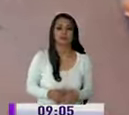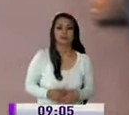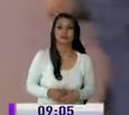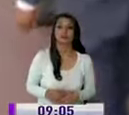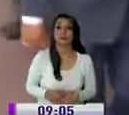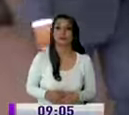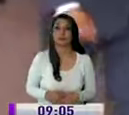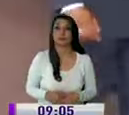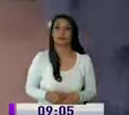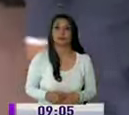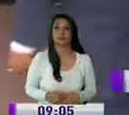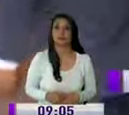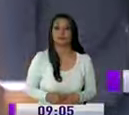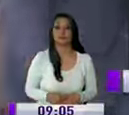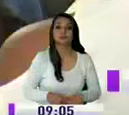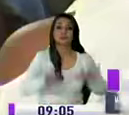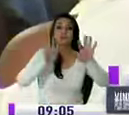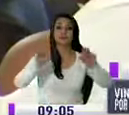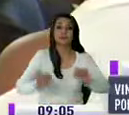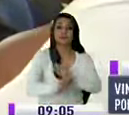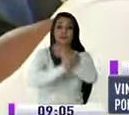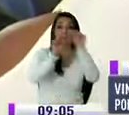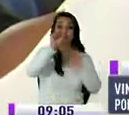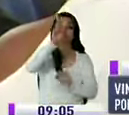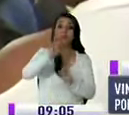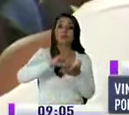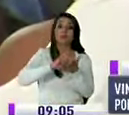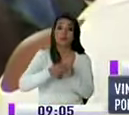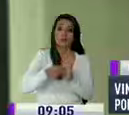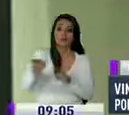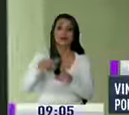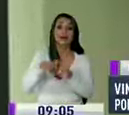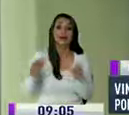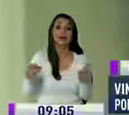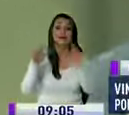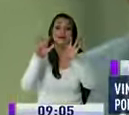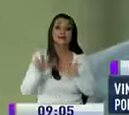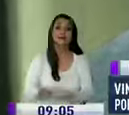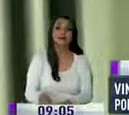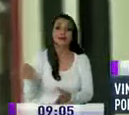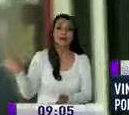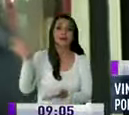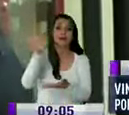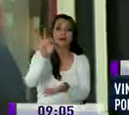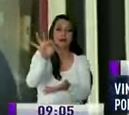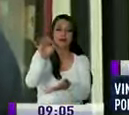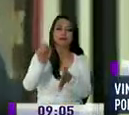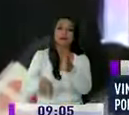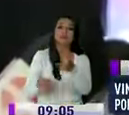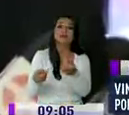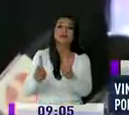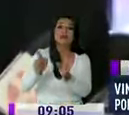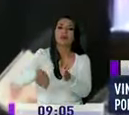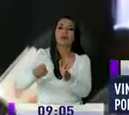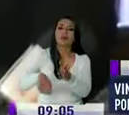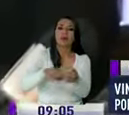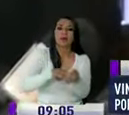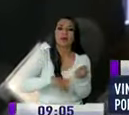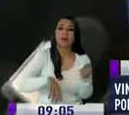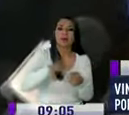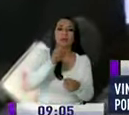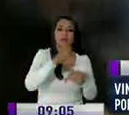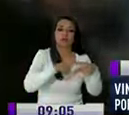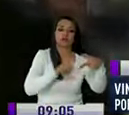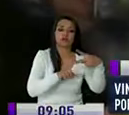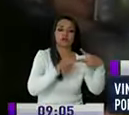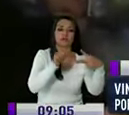A las nueve y veinte de la mañana llegó el ex secretario jurídico Alexis Mera que también es abogado de los hermanos Vinicio